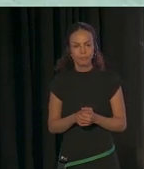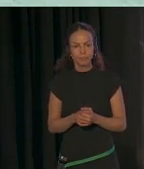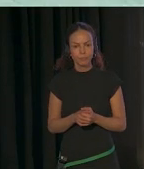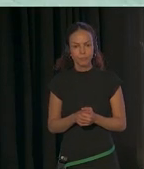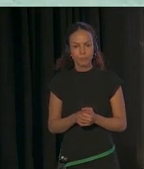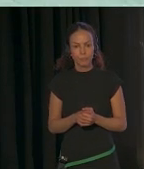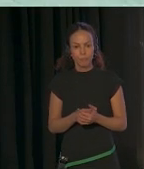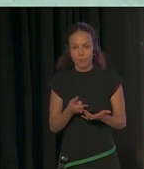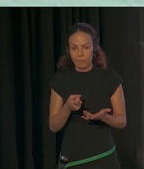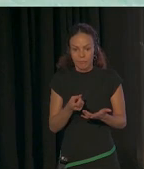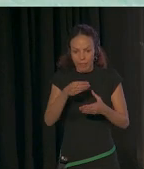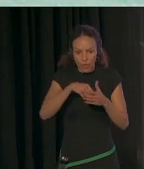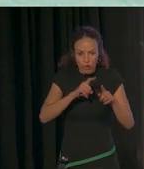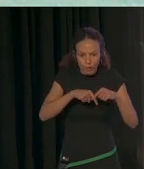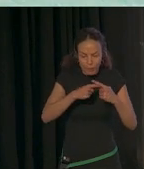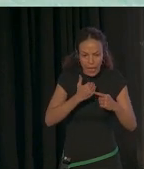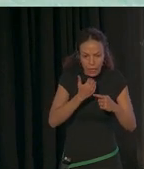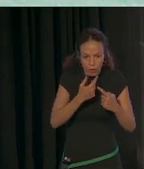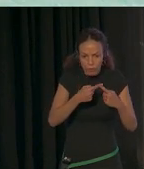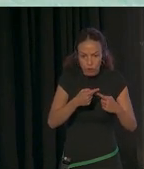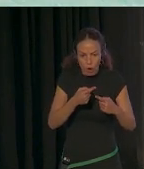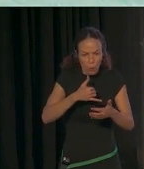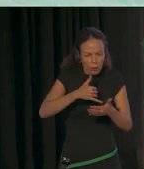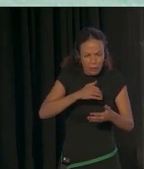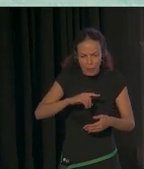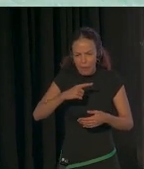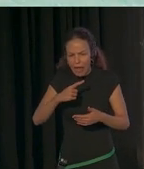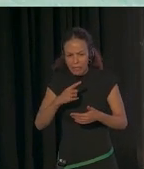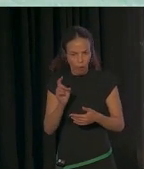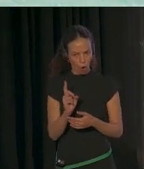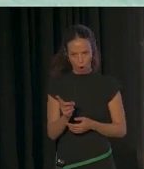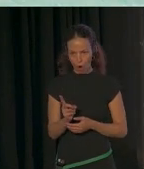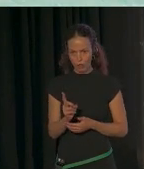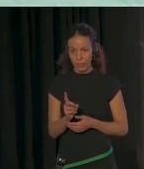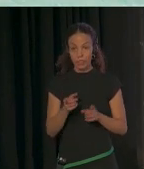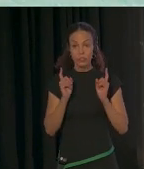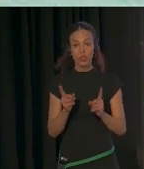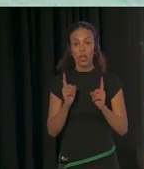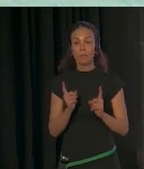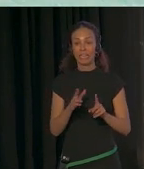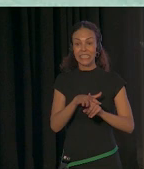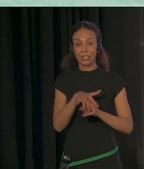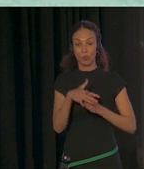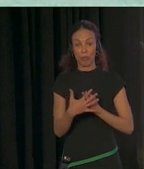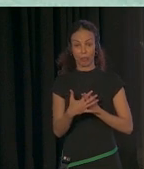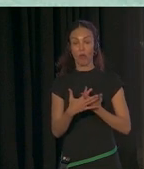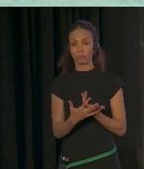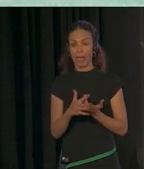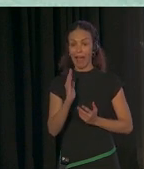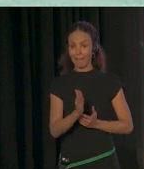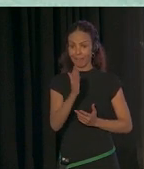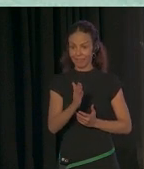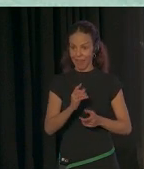diferente en esas familias, no son más vulnerables a nivel personal ni nada parecido, es simplemente la situación en la que se encuentran.